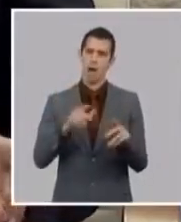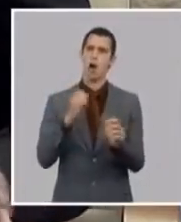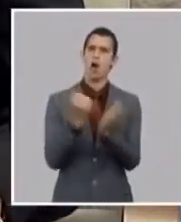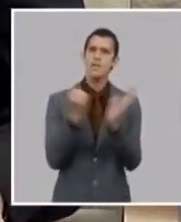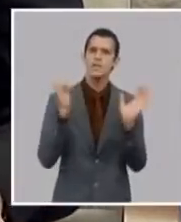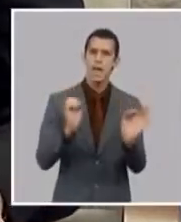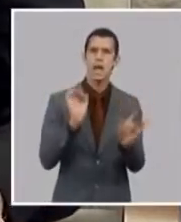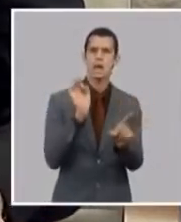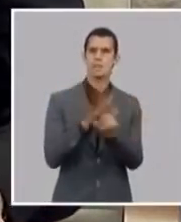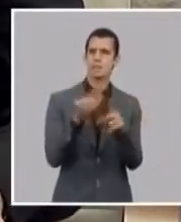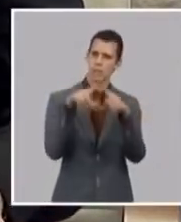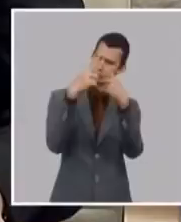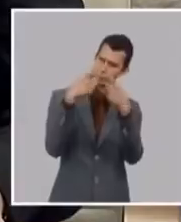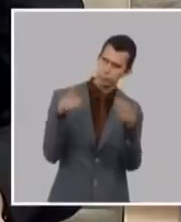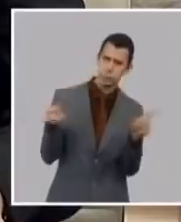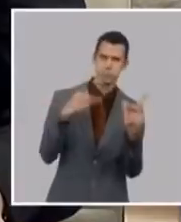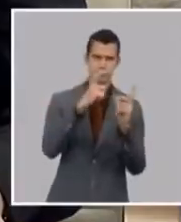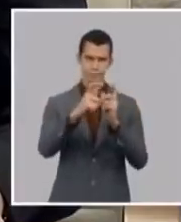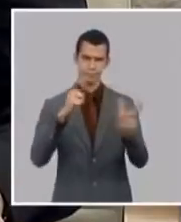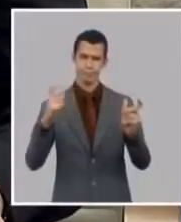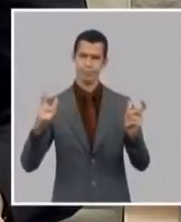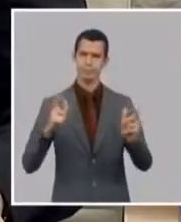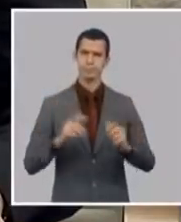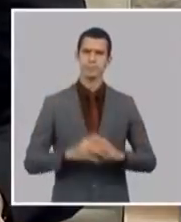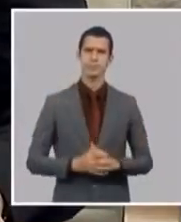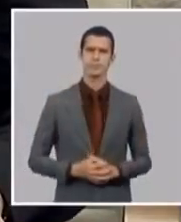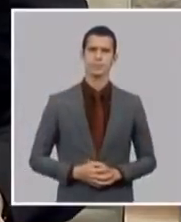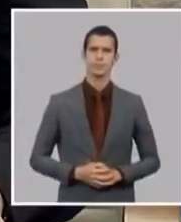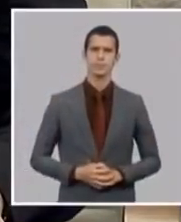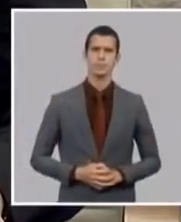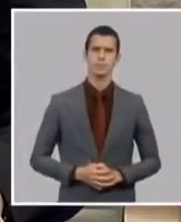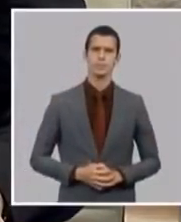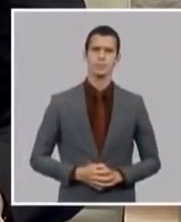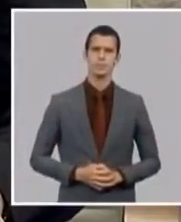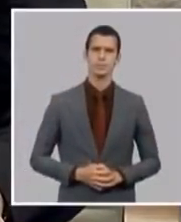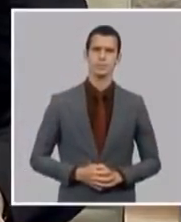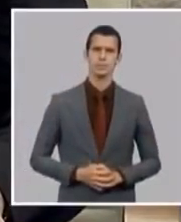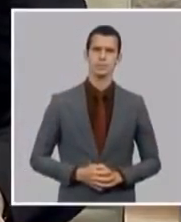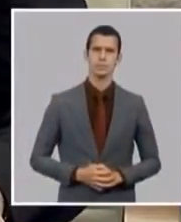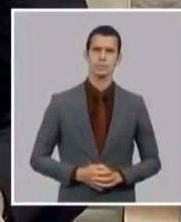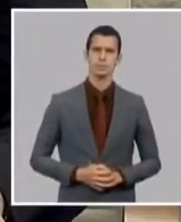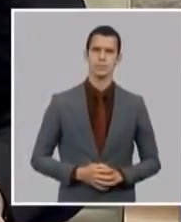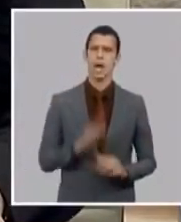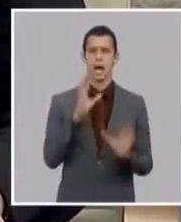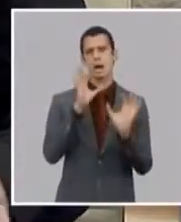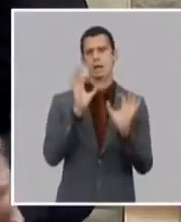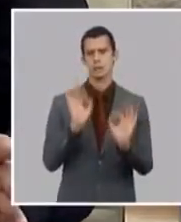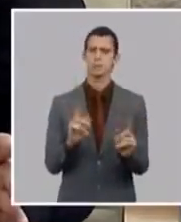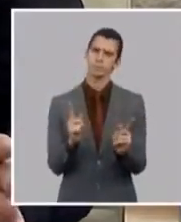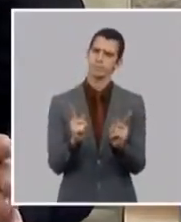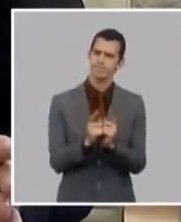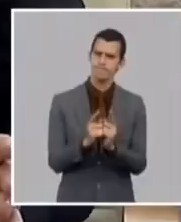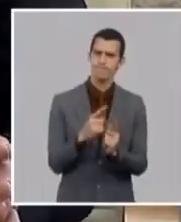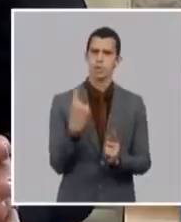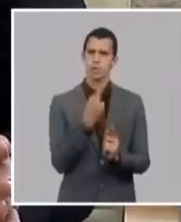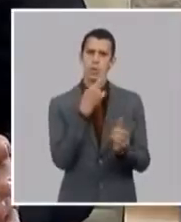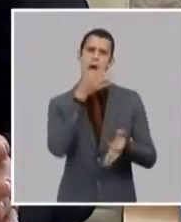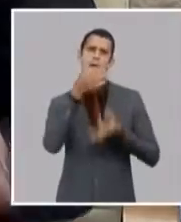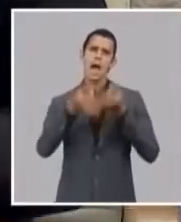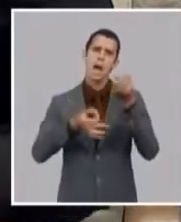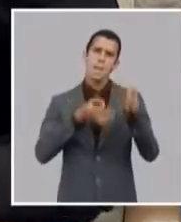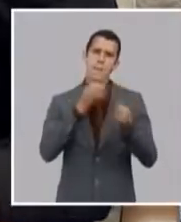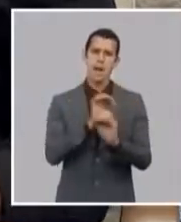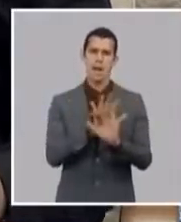lo que queríamos informar para un poco resumir a pesar de las dificultades que estamos